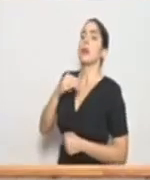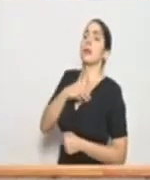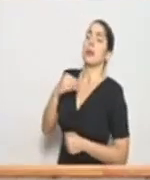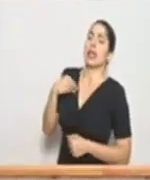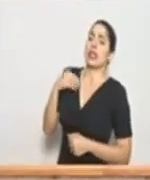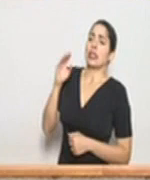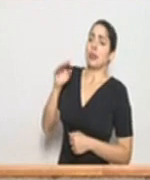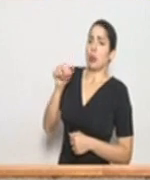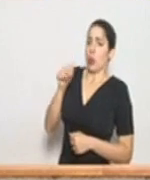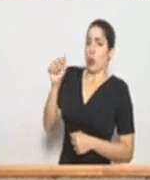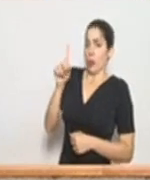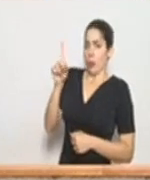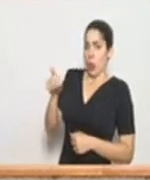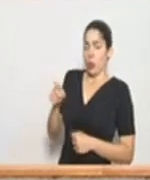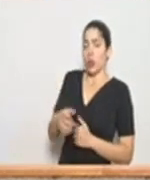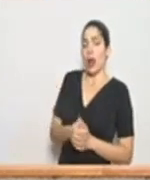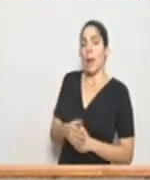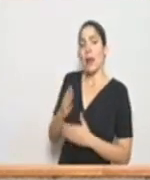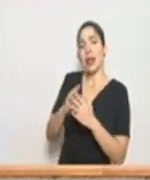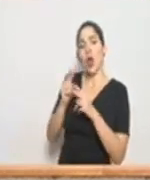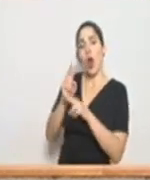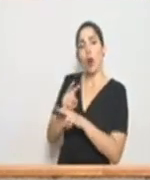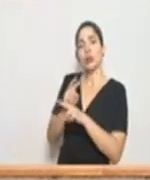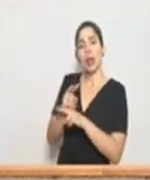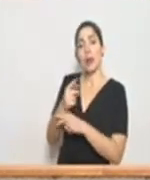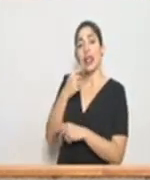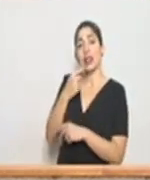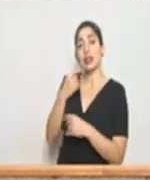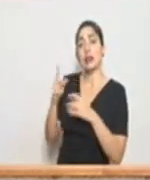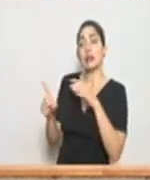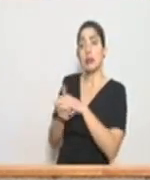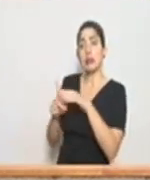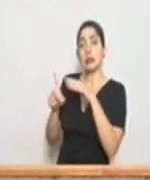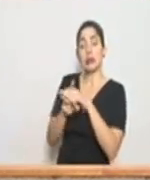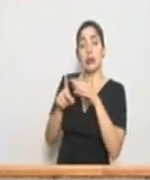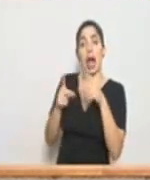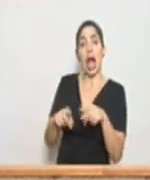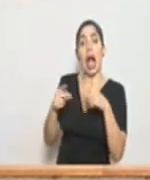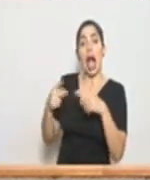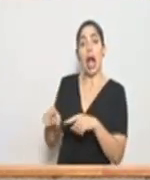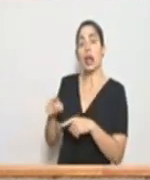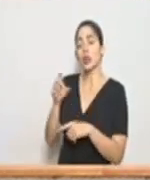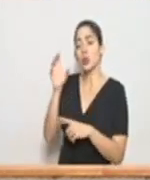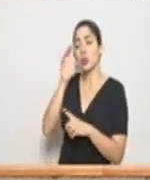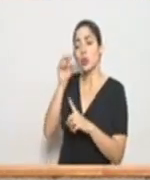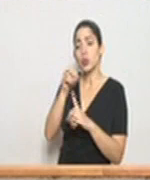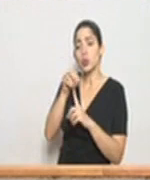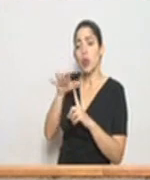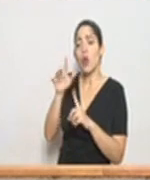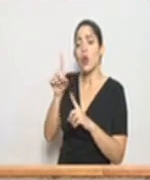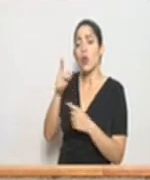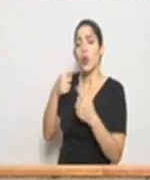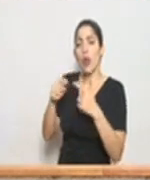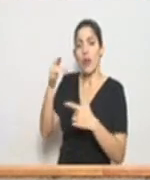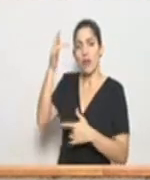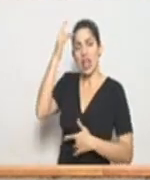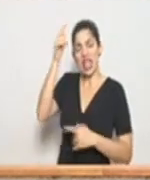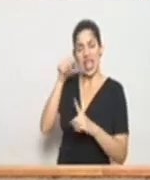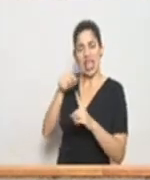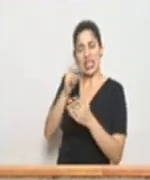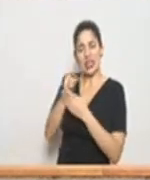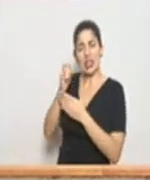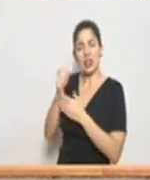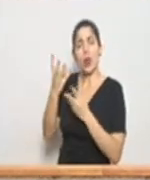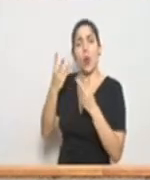siguiente consulta es del observador se siguen reportando casos donde se investiga el nexo epidemiológico cuánto tardan esas